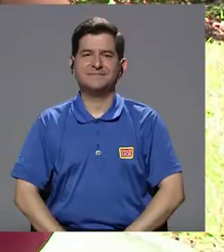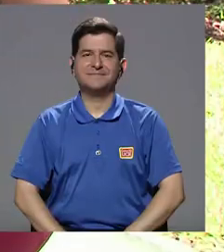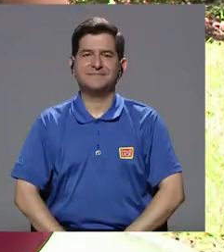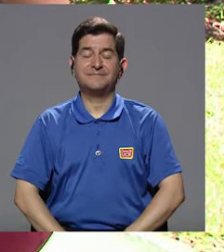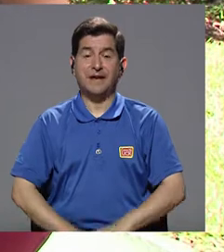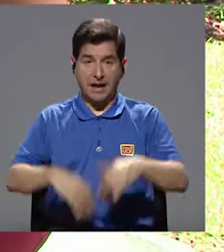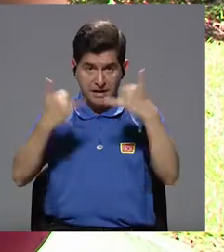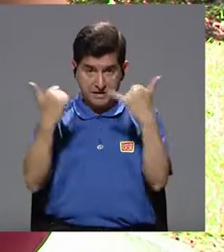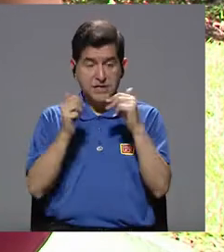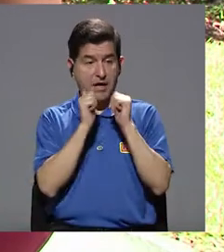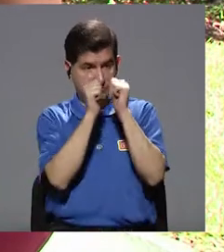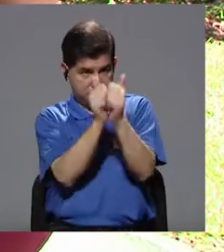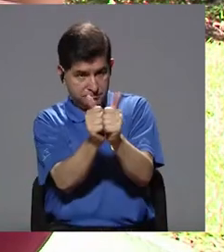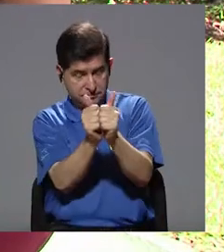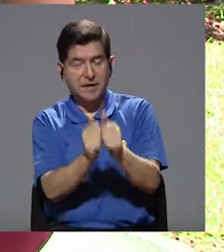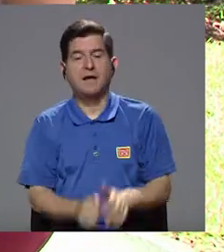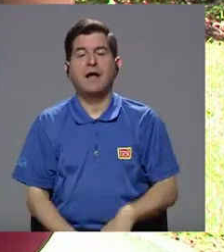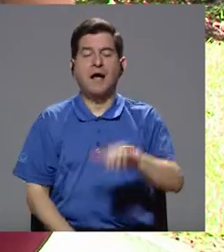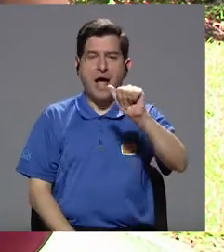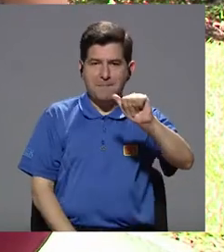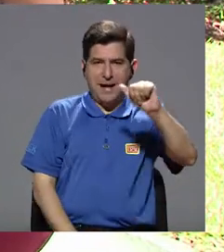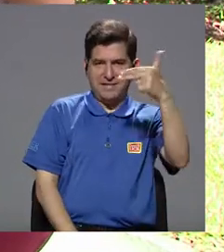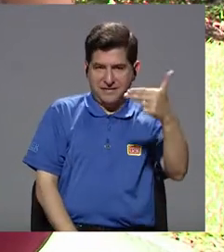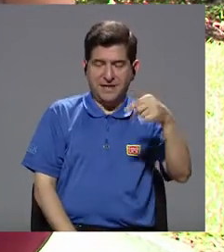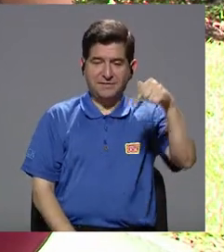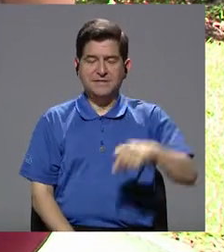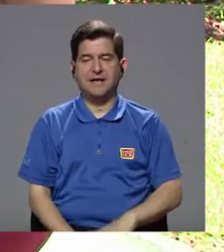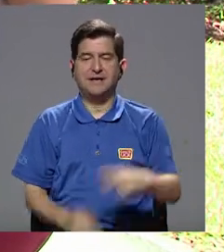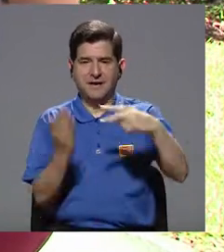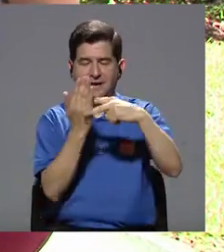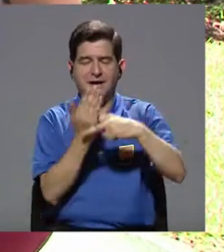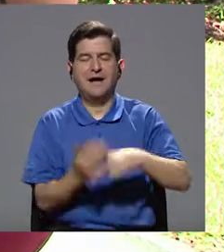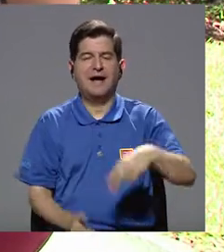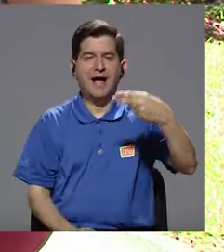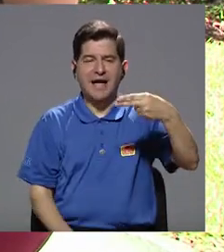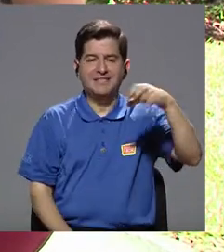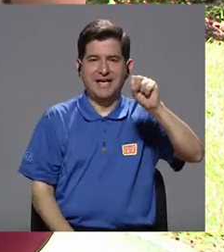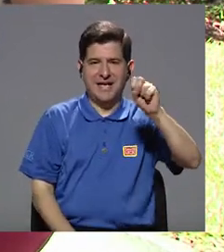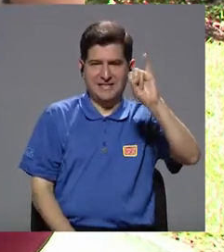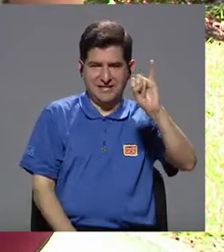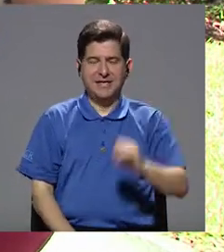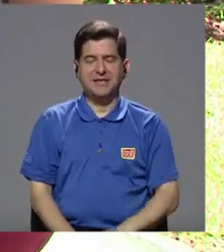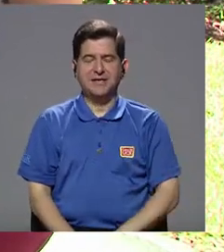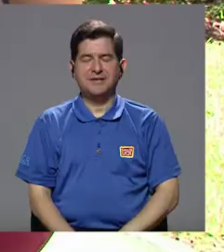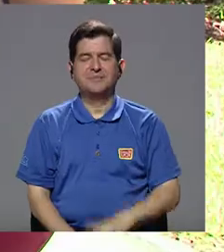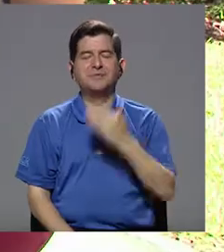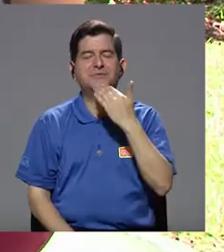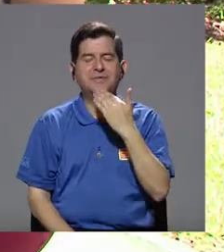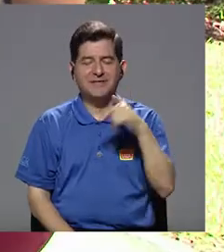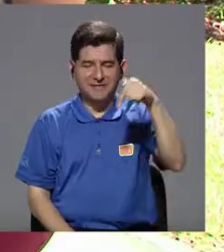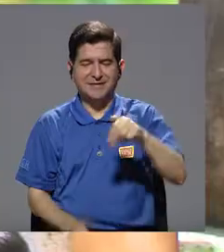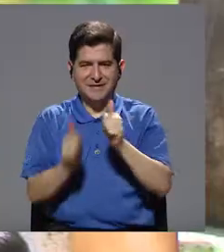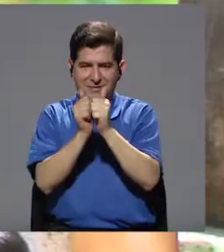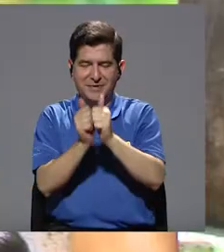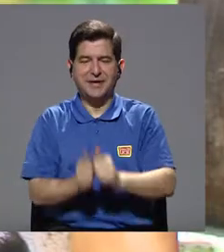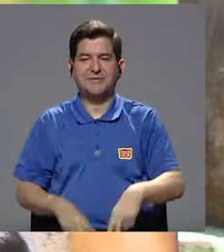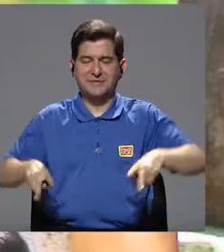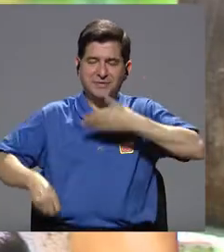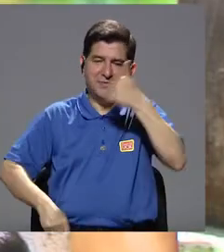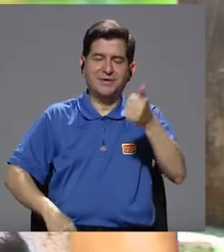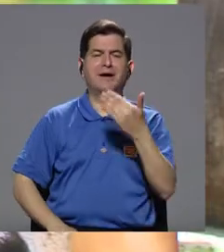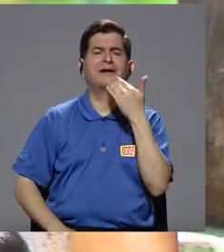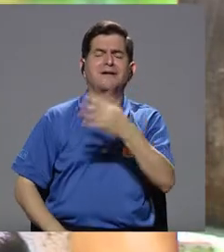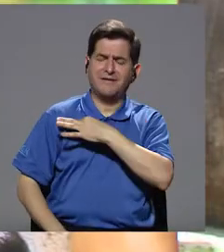Bueno, estamos ya en compañía de Amanda Chávez, acá en los jardines de HSI. Muchas gracias por estar con nosotros en Vivir Mejor. Muchas gracias por la